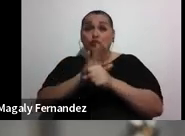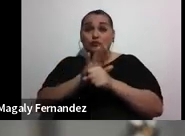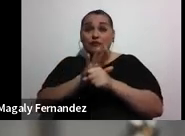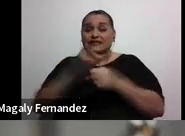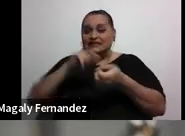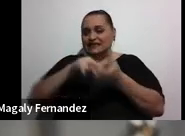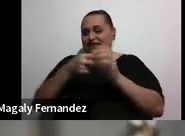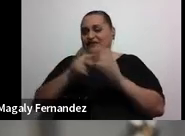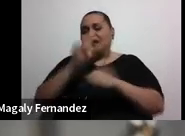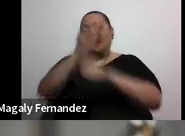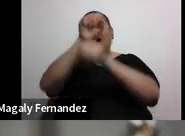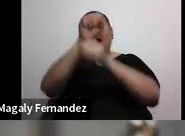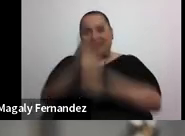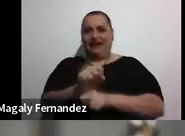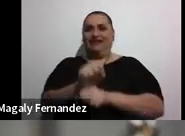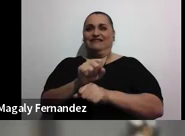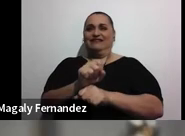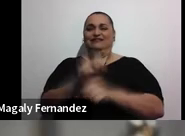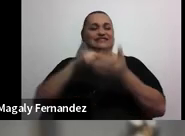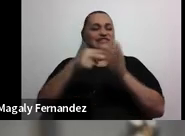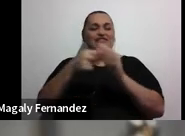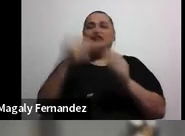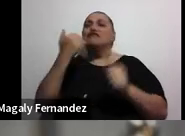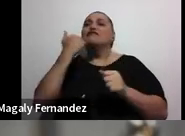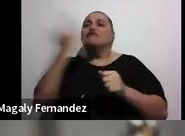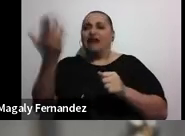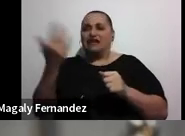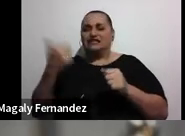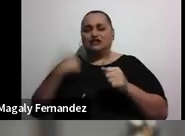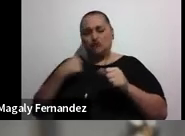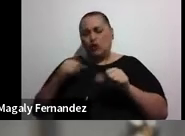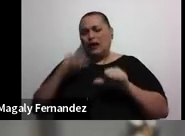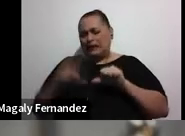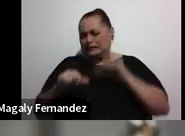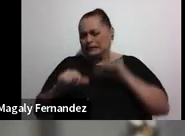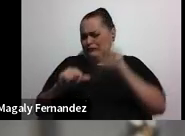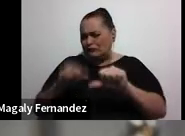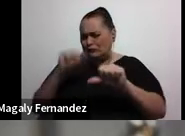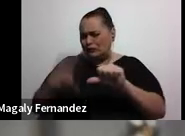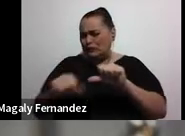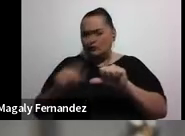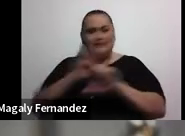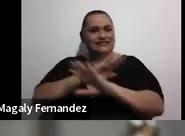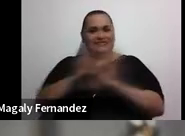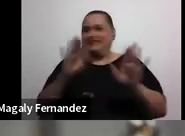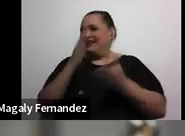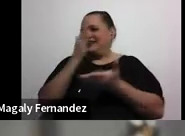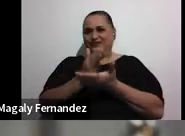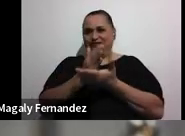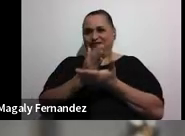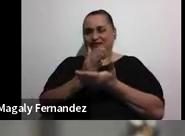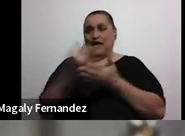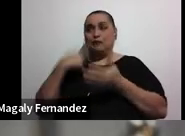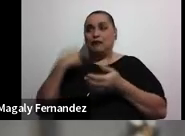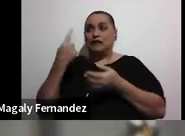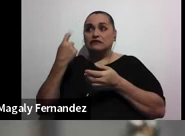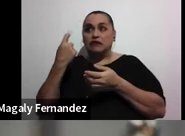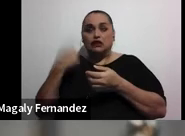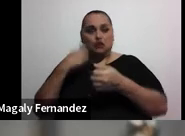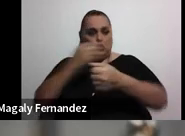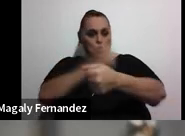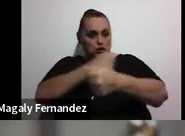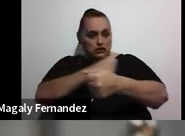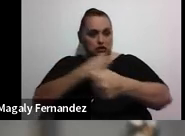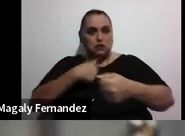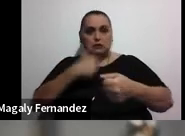ya se hace fácil ya no tengo que esforzarme más bien ya me hace falta ya de repente me hace falta mira ya cocino y lo que me gusto